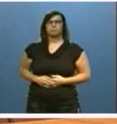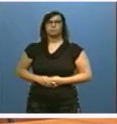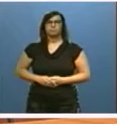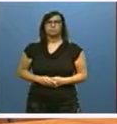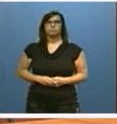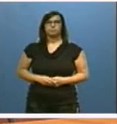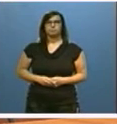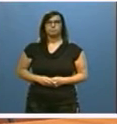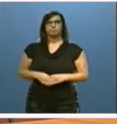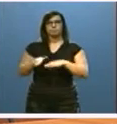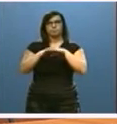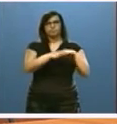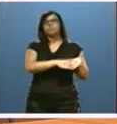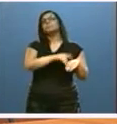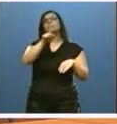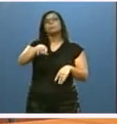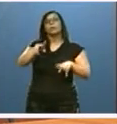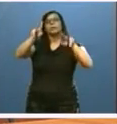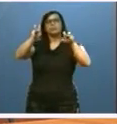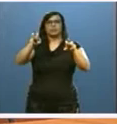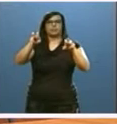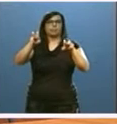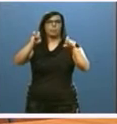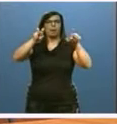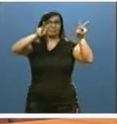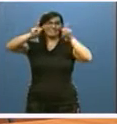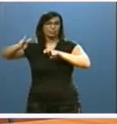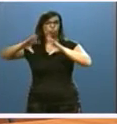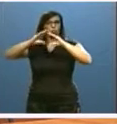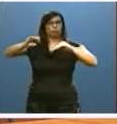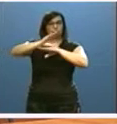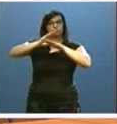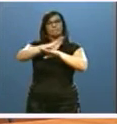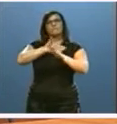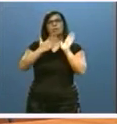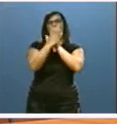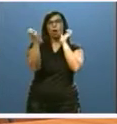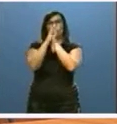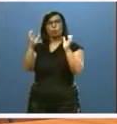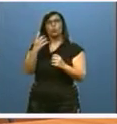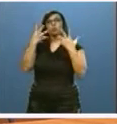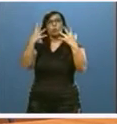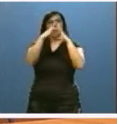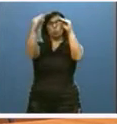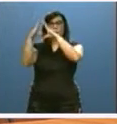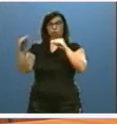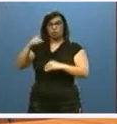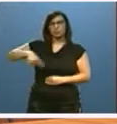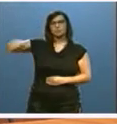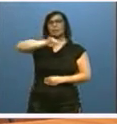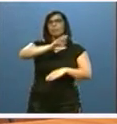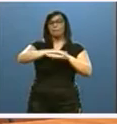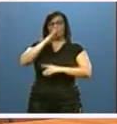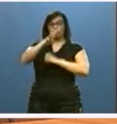Por otro lado, y en relación con el mapa de titulaciones, prevemos alcanzar un acuerdo con las nueve universidades para racionalizar a lo largo de la